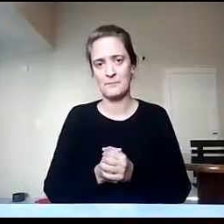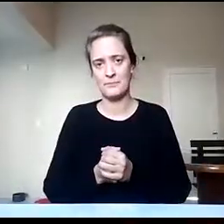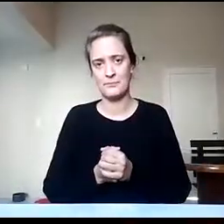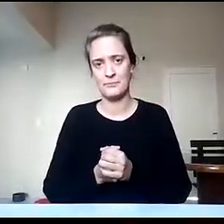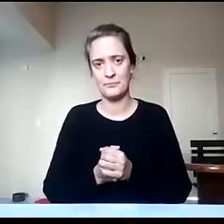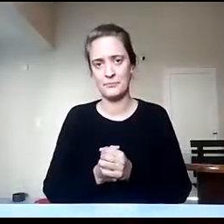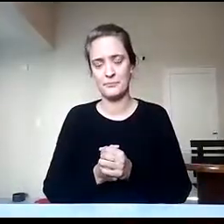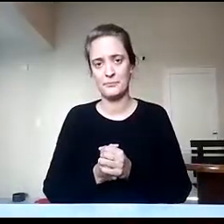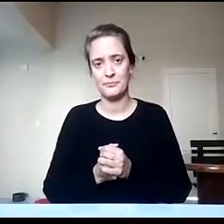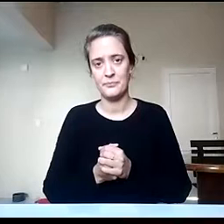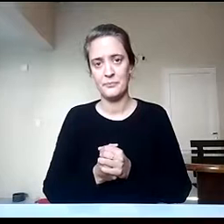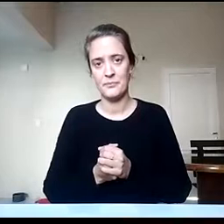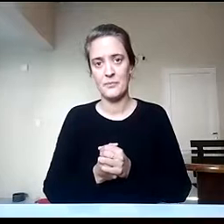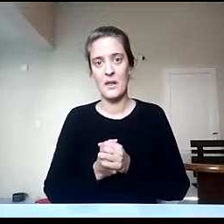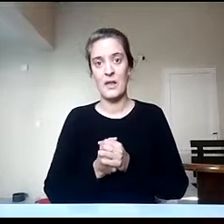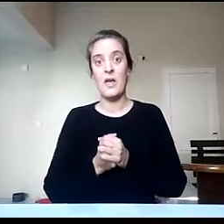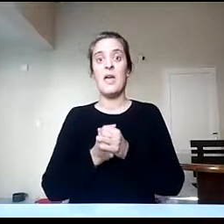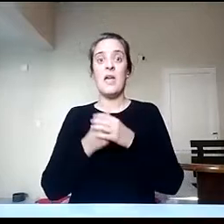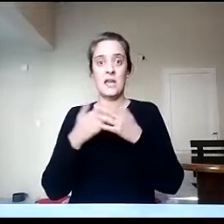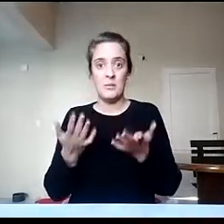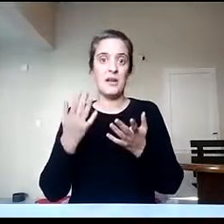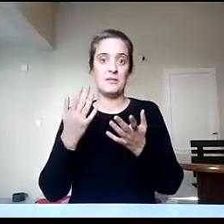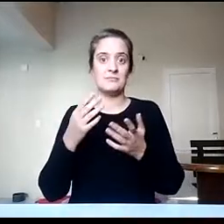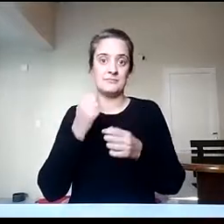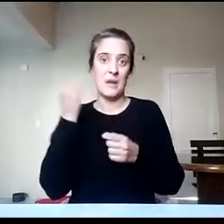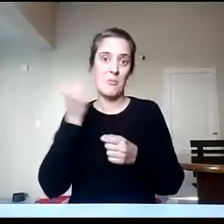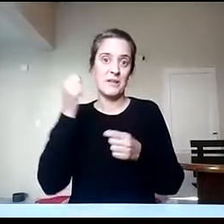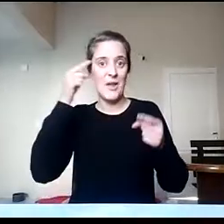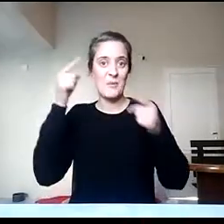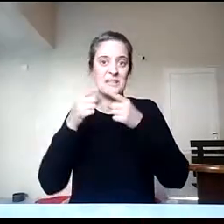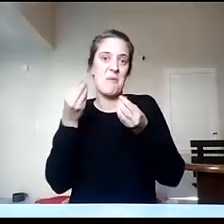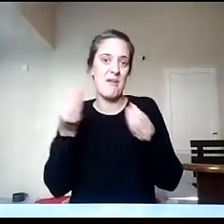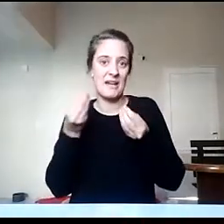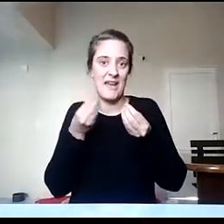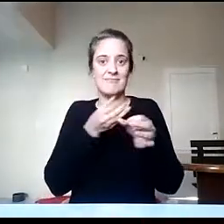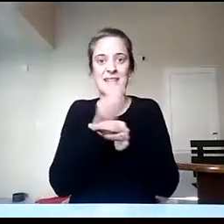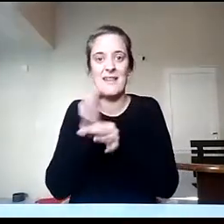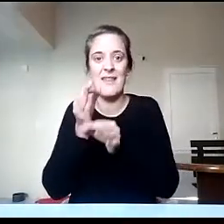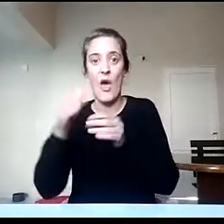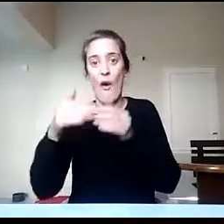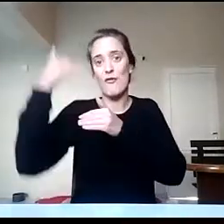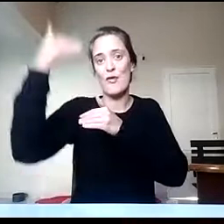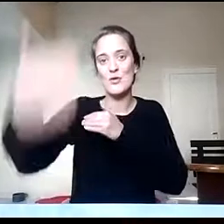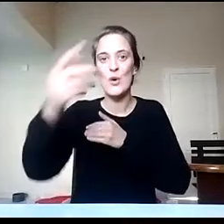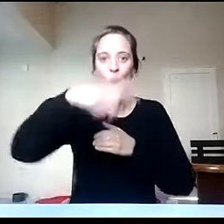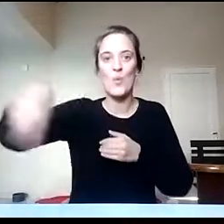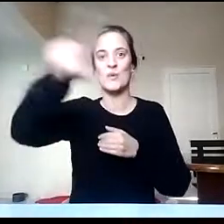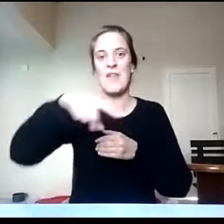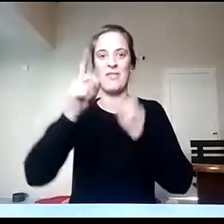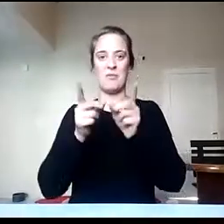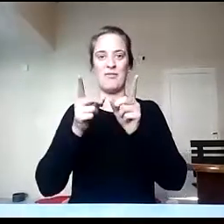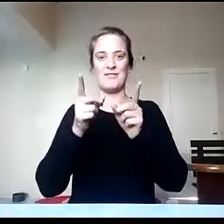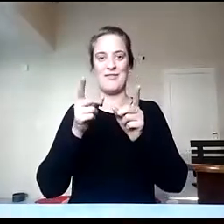formadores de futuros docentes, y bueno, como el profesor Mestre comentó al comienzo,